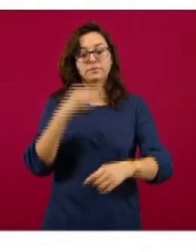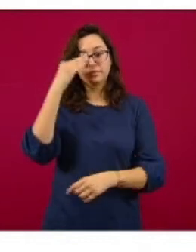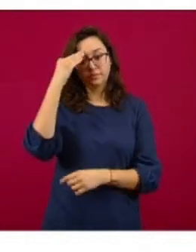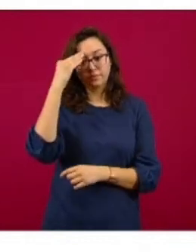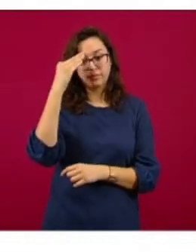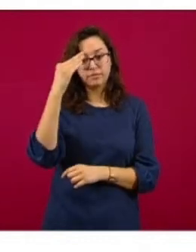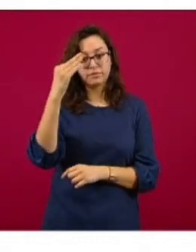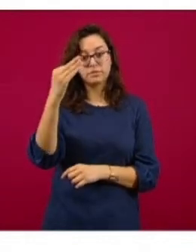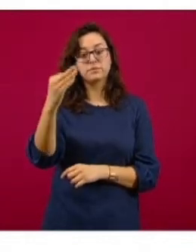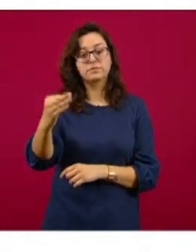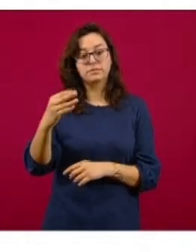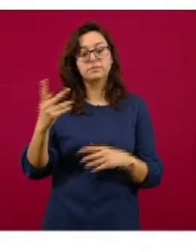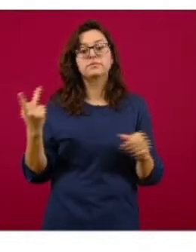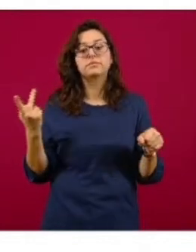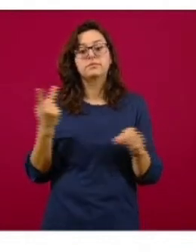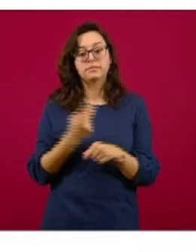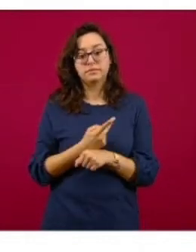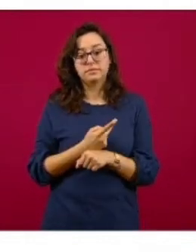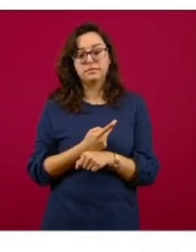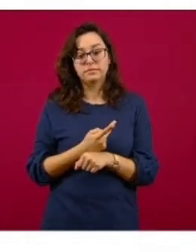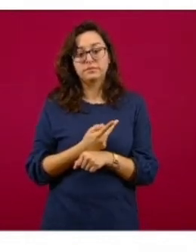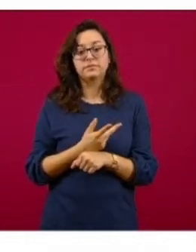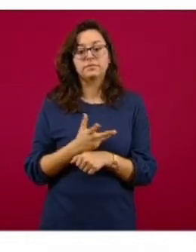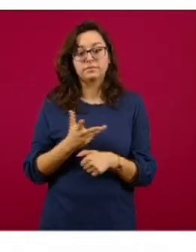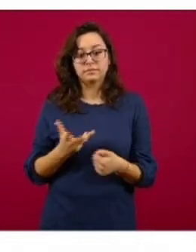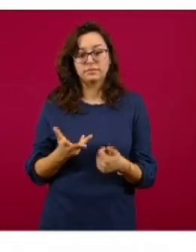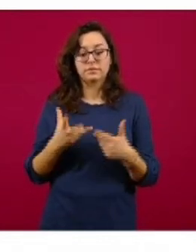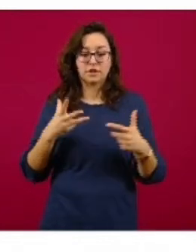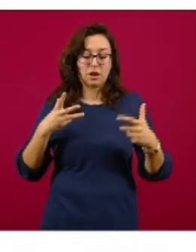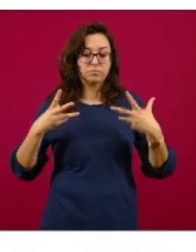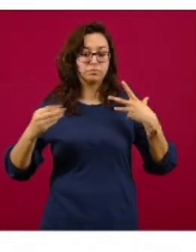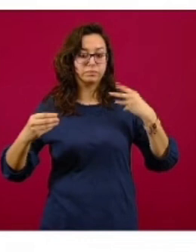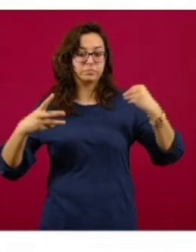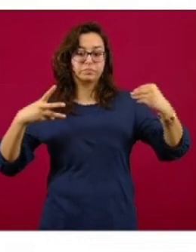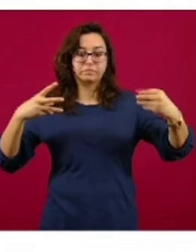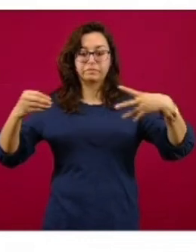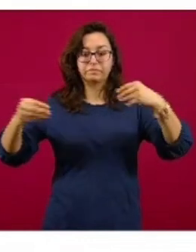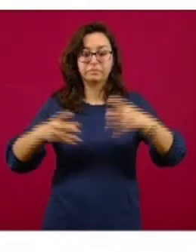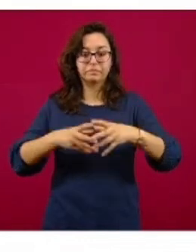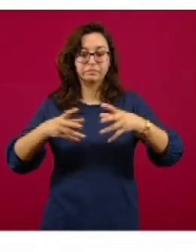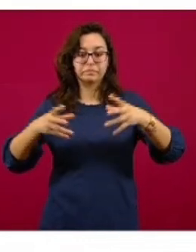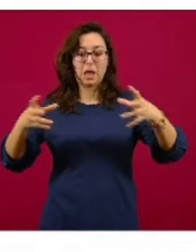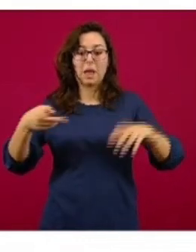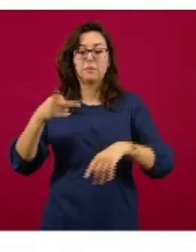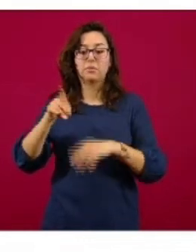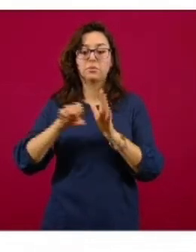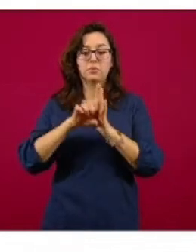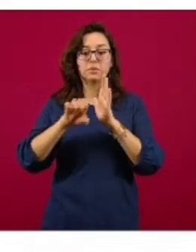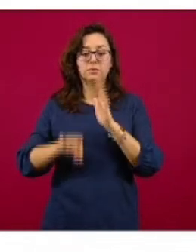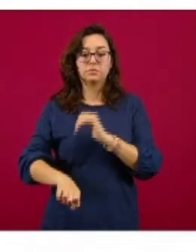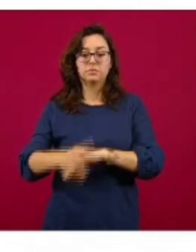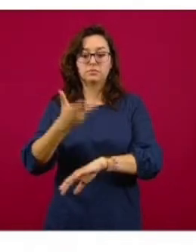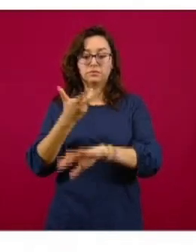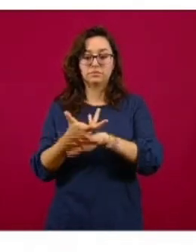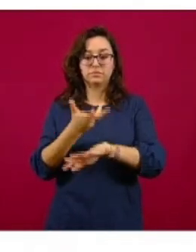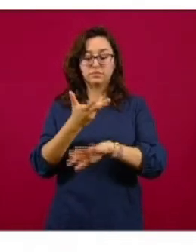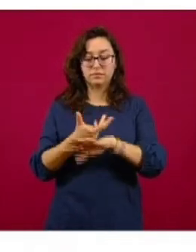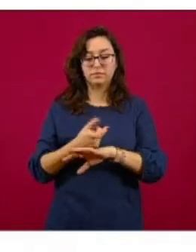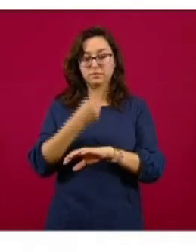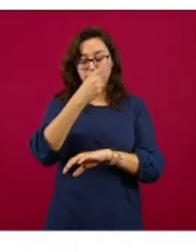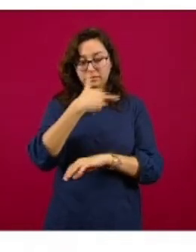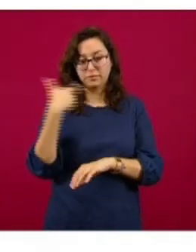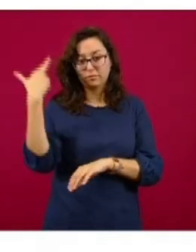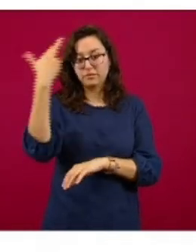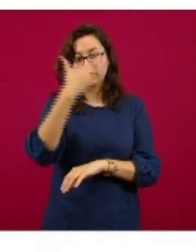pues obviamente va habiendo más contagio. Pero, por ejemplo, en Estados Unidos, en un estudio que hicieron,